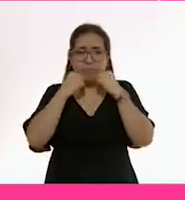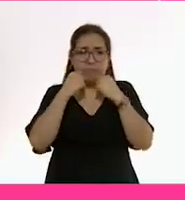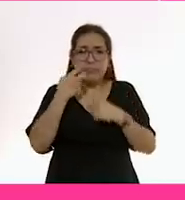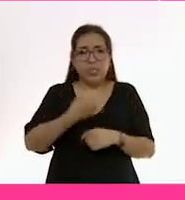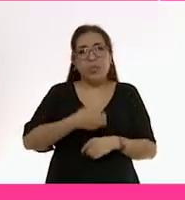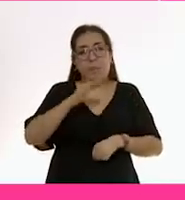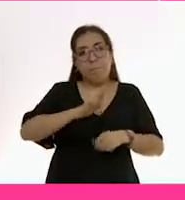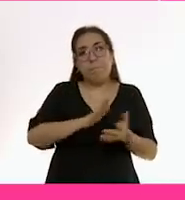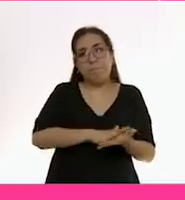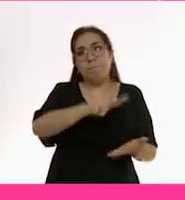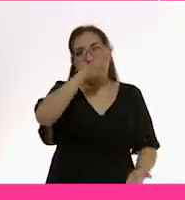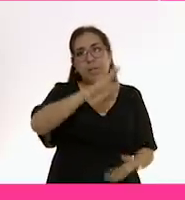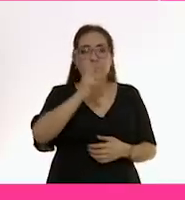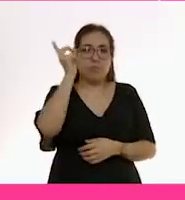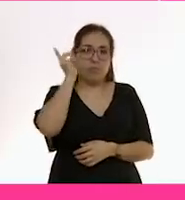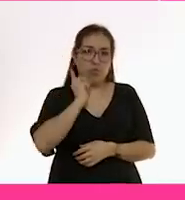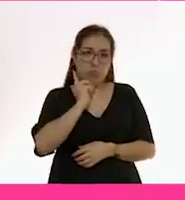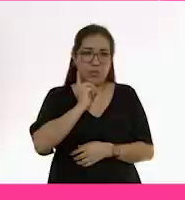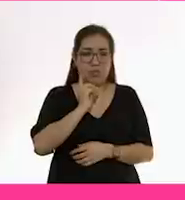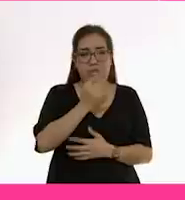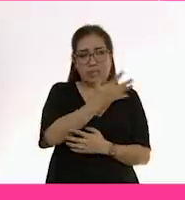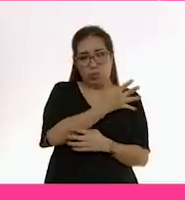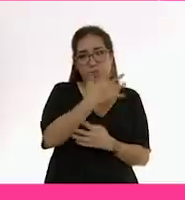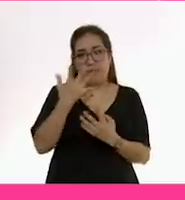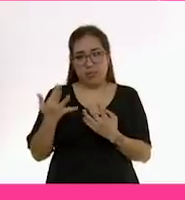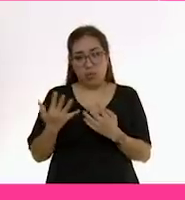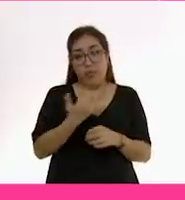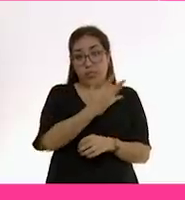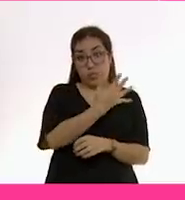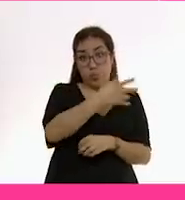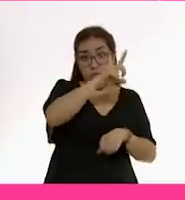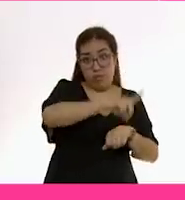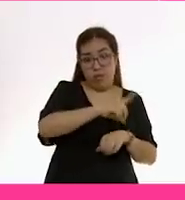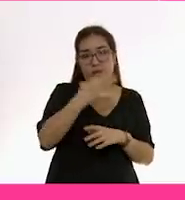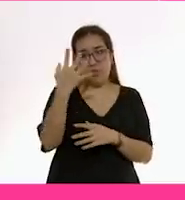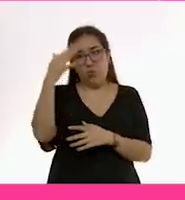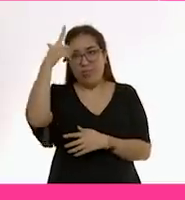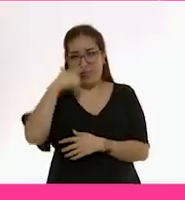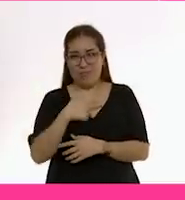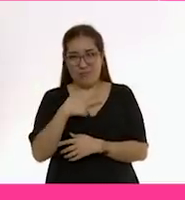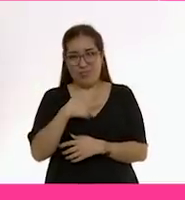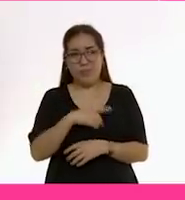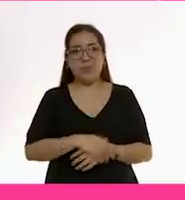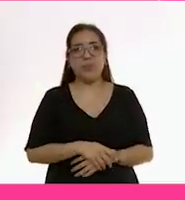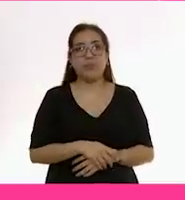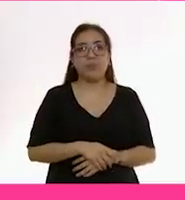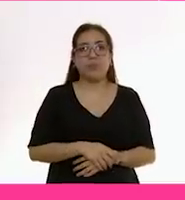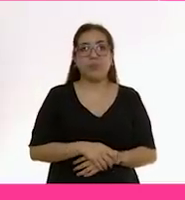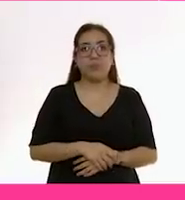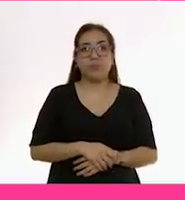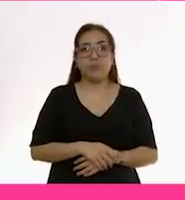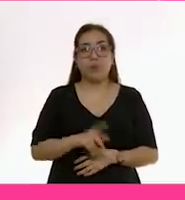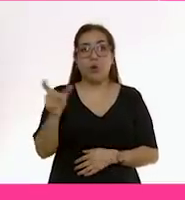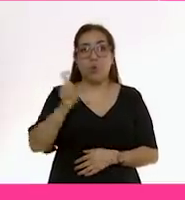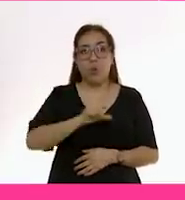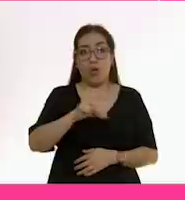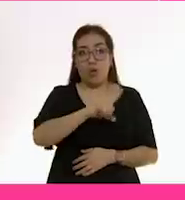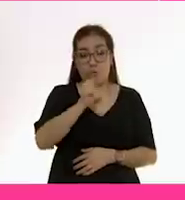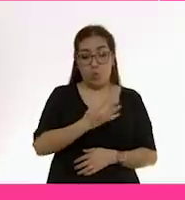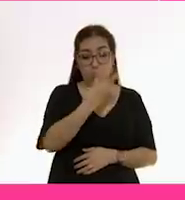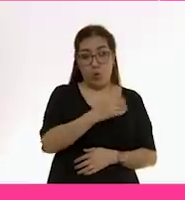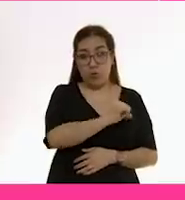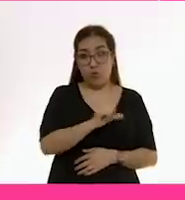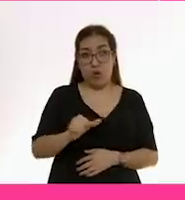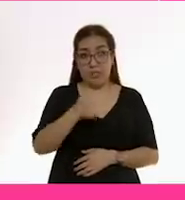duermen en el día y el 50% lo duermen en la noche. Entre las cuatro y los seis meses empiezas a ver un patrón de siestas mucho más claro y más